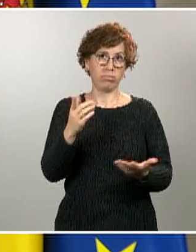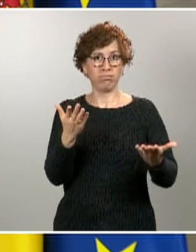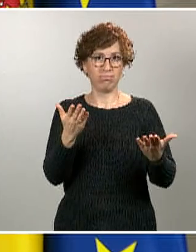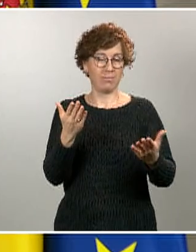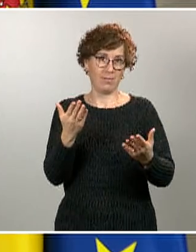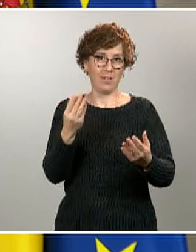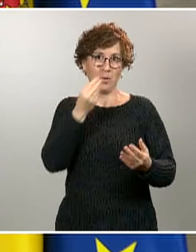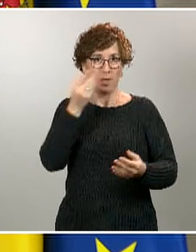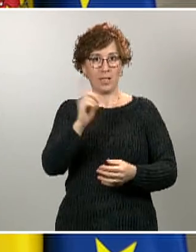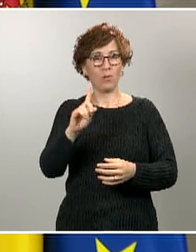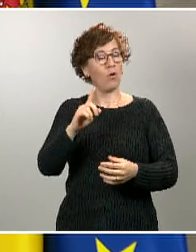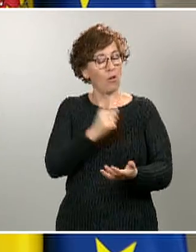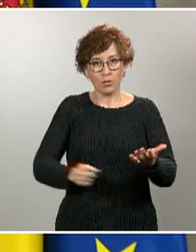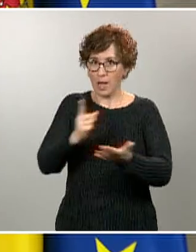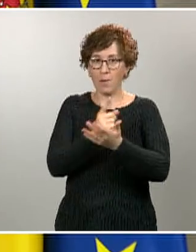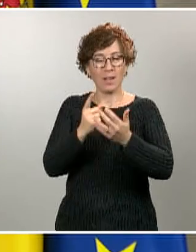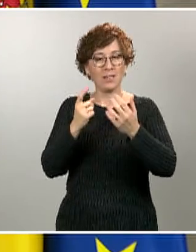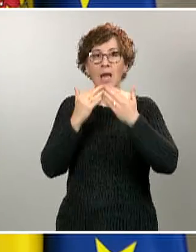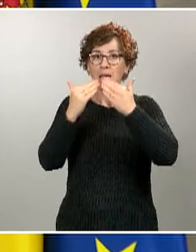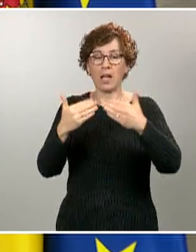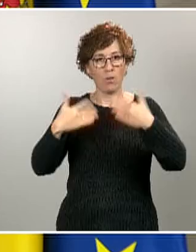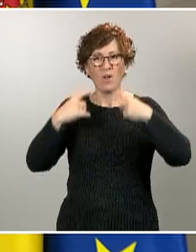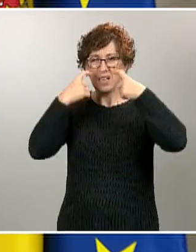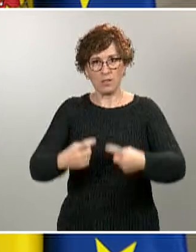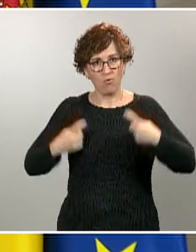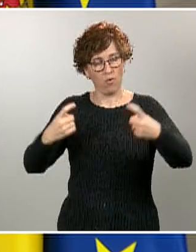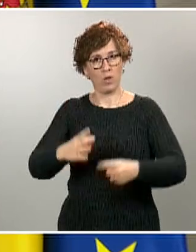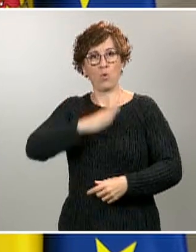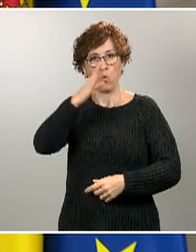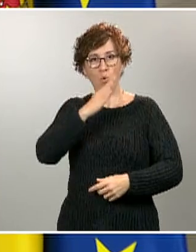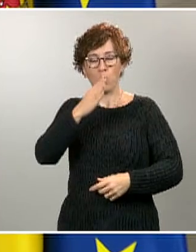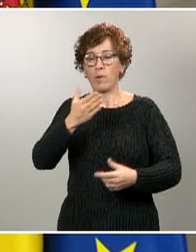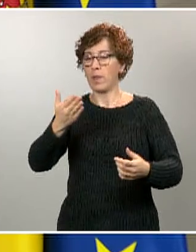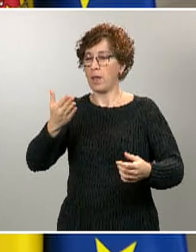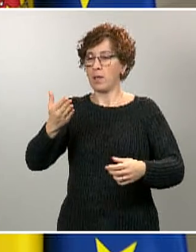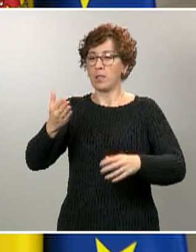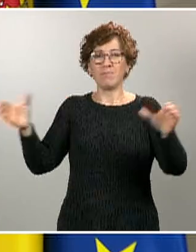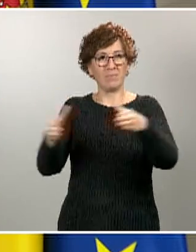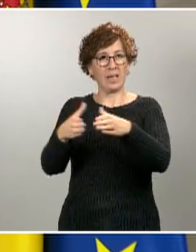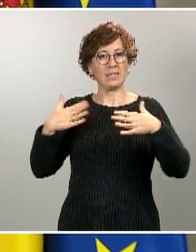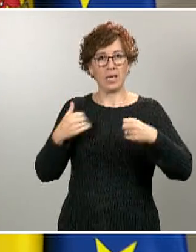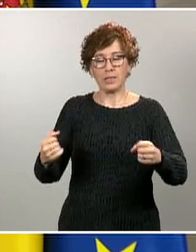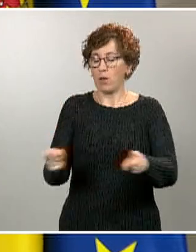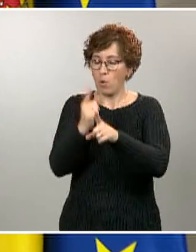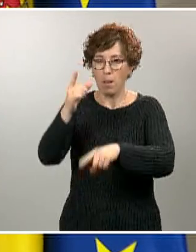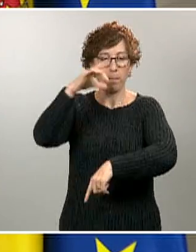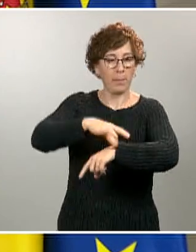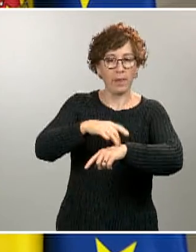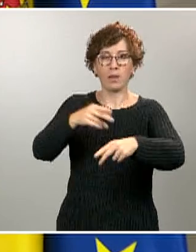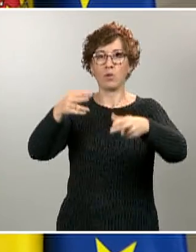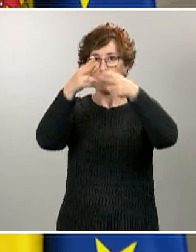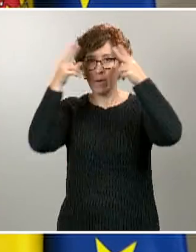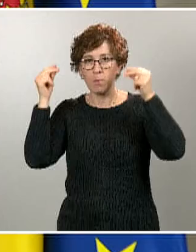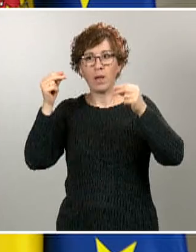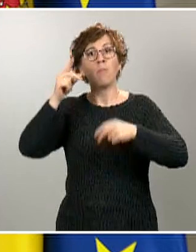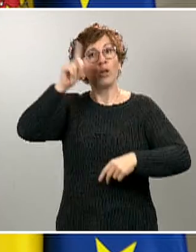conjunto de profesionales sanitarios, desde los médicos, enfermeras, todo tipo de profesionales sanitarios, también de los servicios de limpieza y